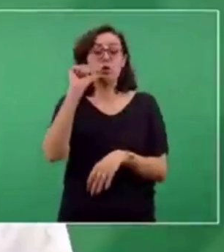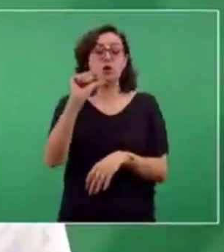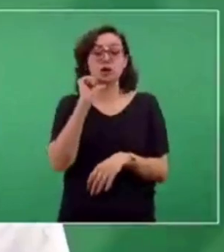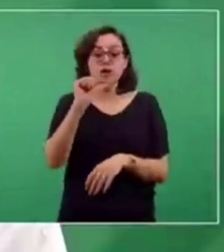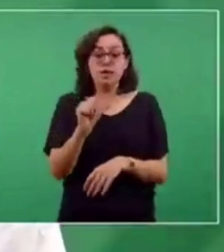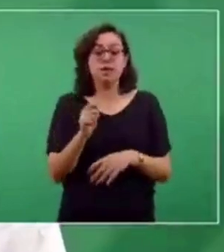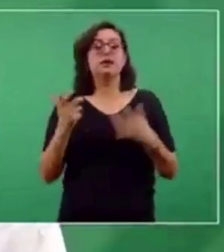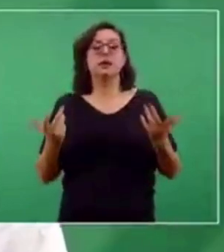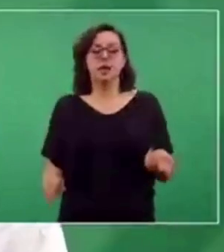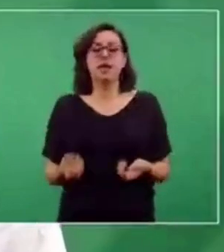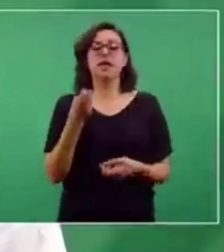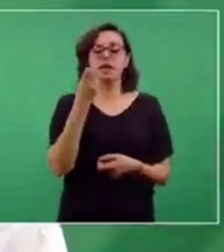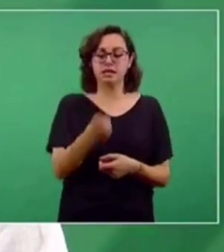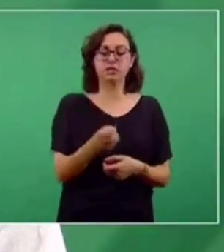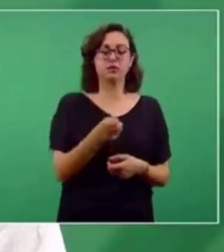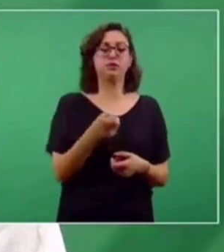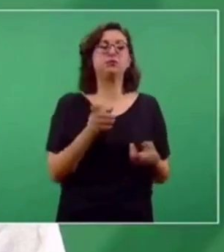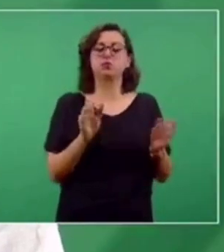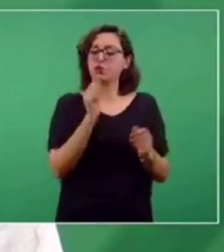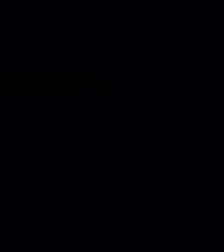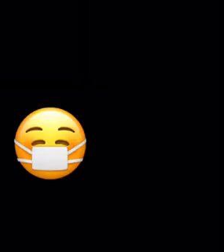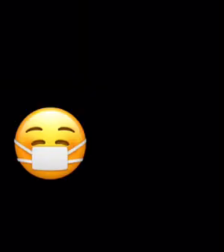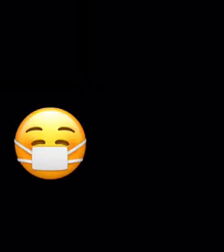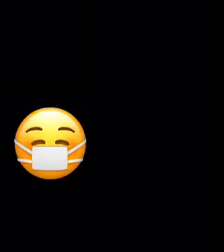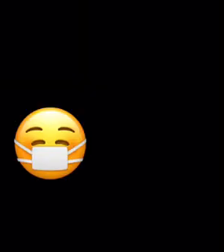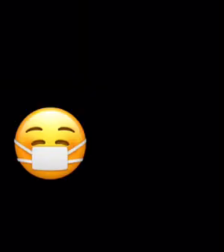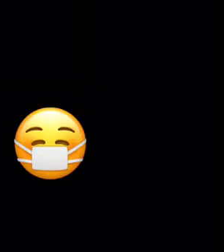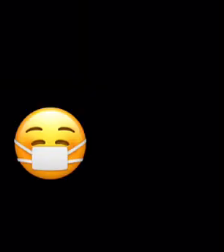es lo que no ha estado completo todavía.